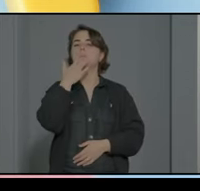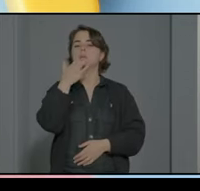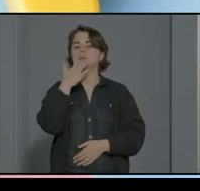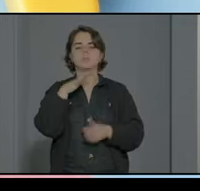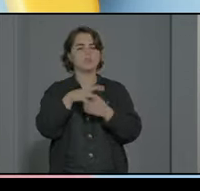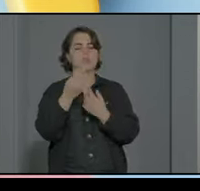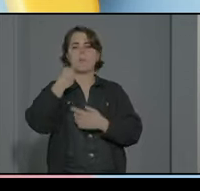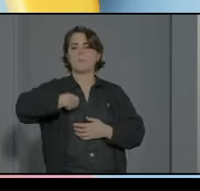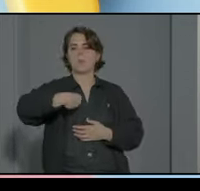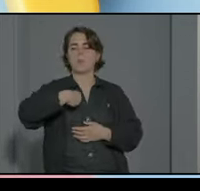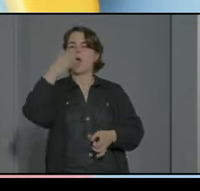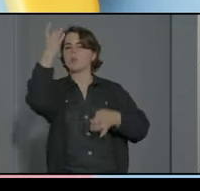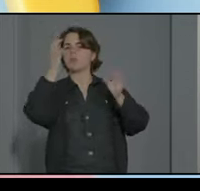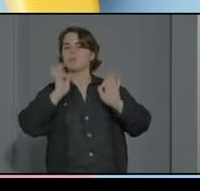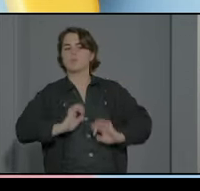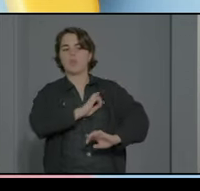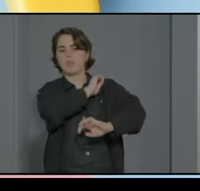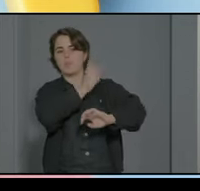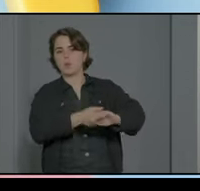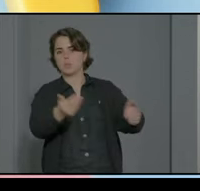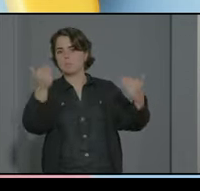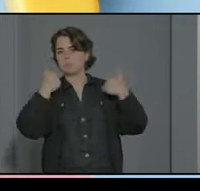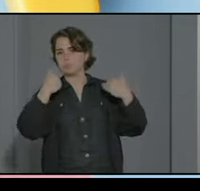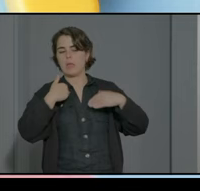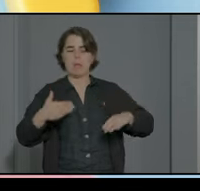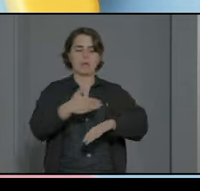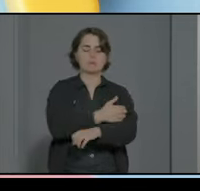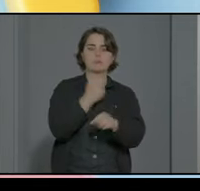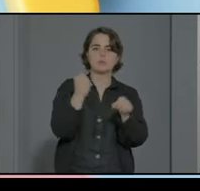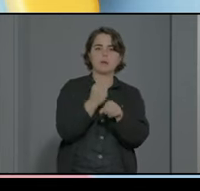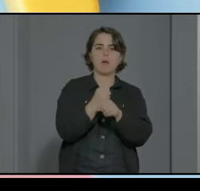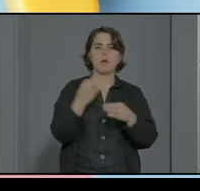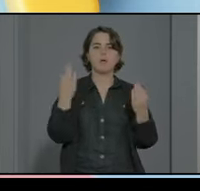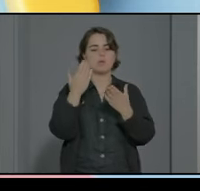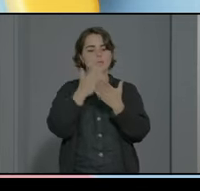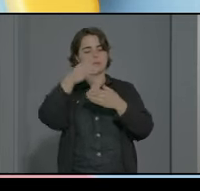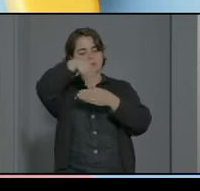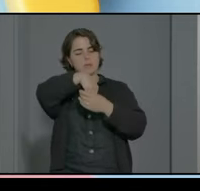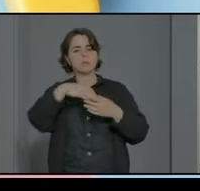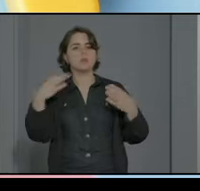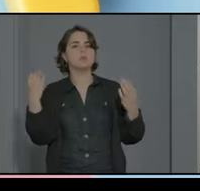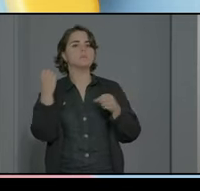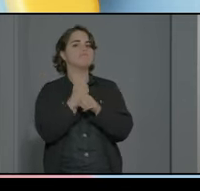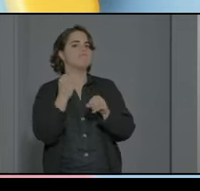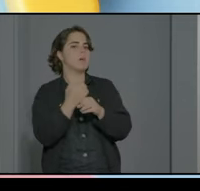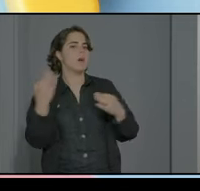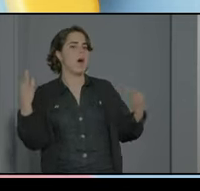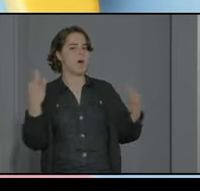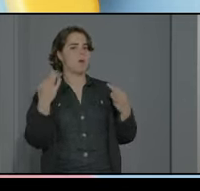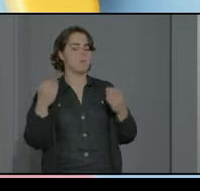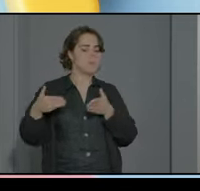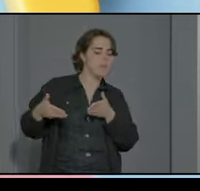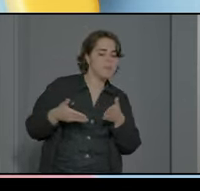una situación una actividad de educación física previamente vamos a trabajar en nuestra aula como realizar un